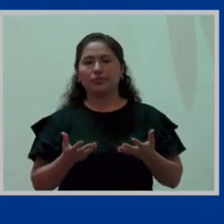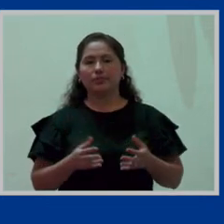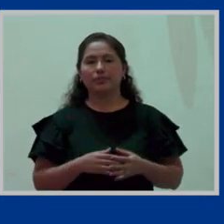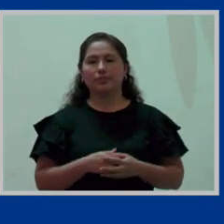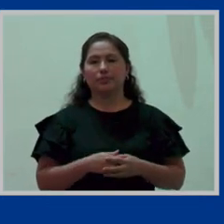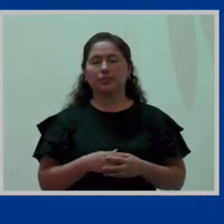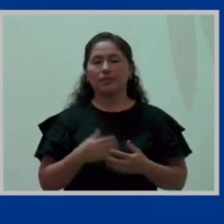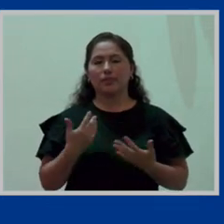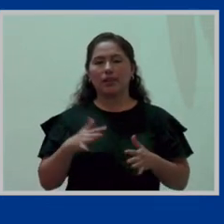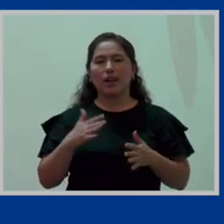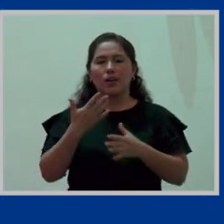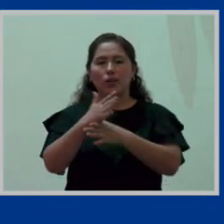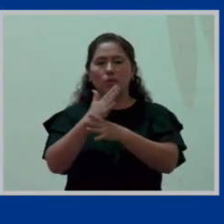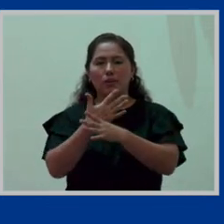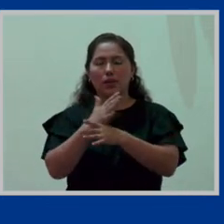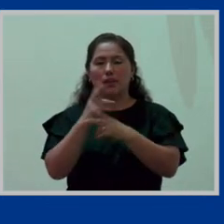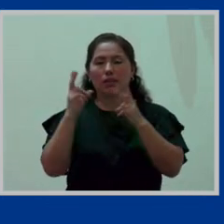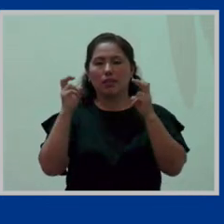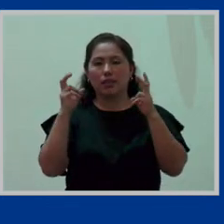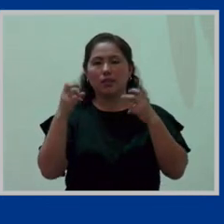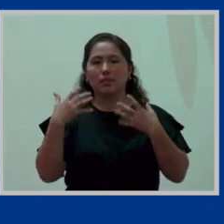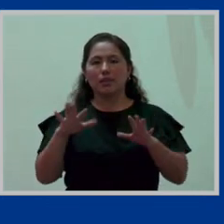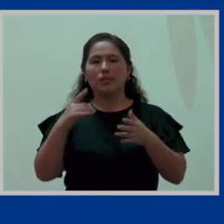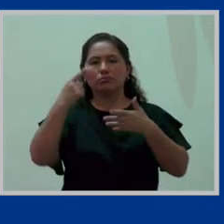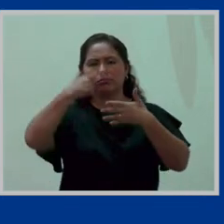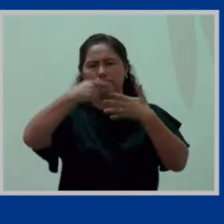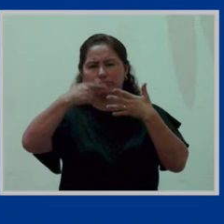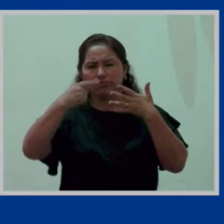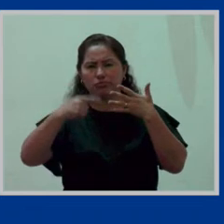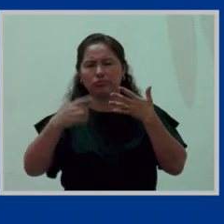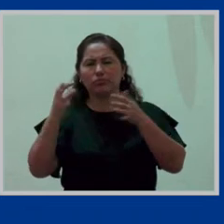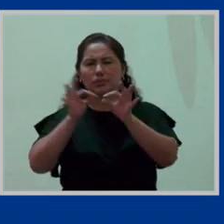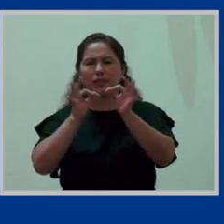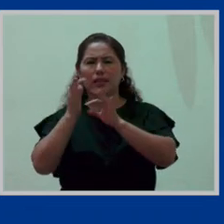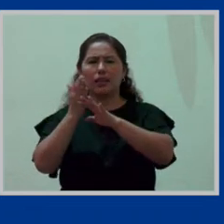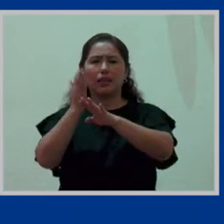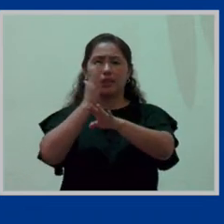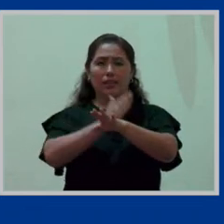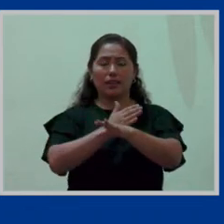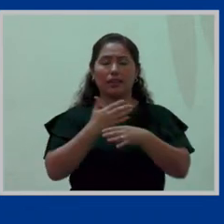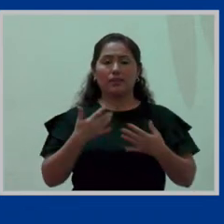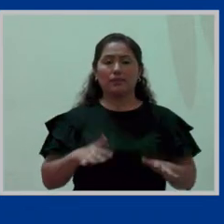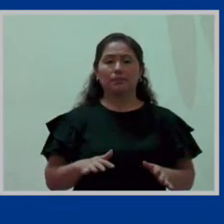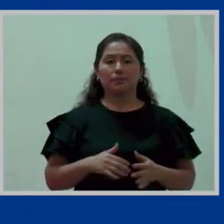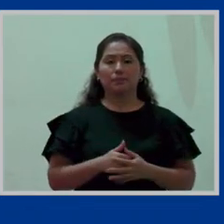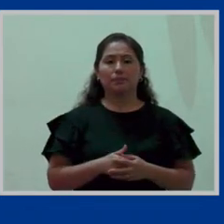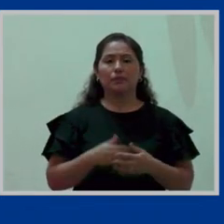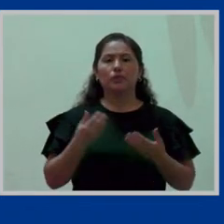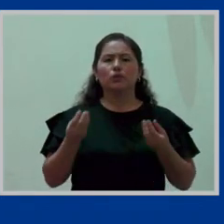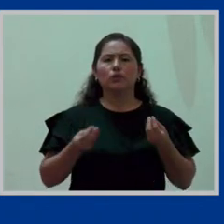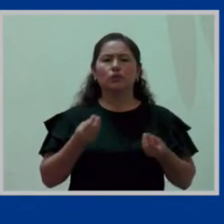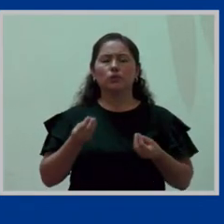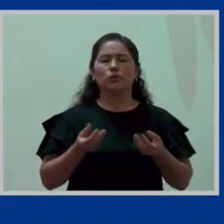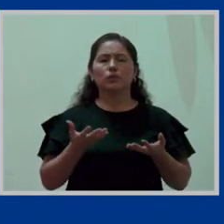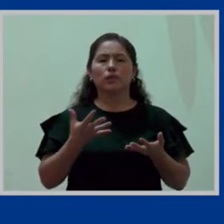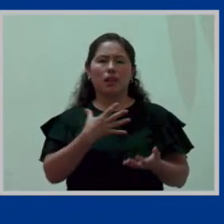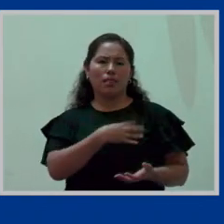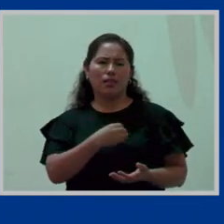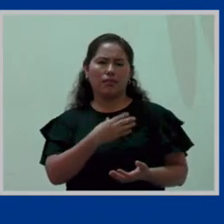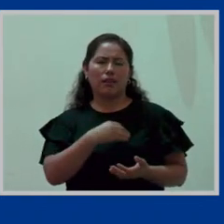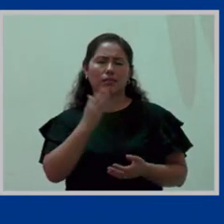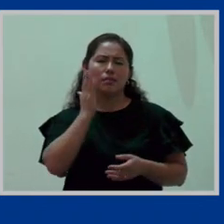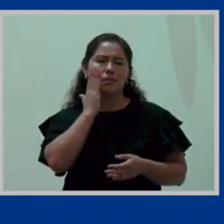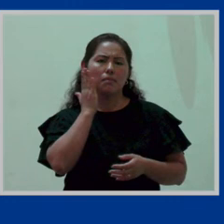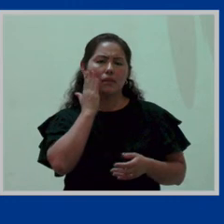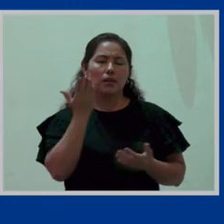lo que estamos compartiendo y que se ha detallado muy bien en las primeras intervenciones, como la lactancia materna